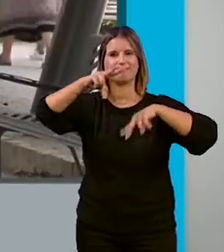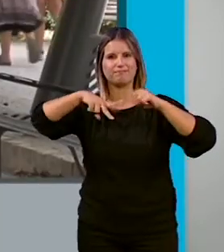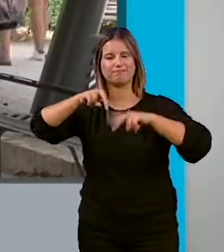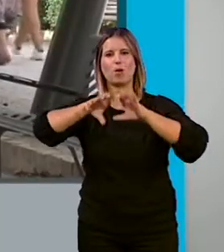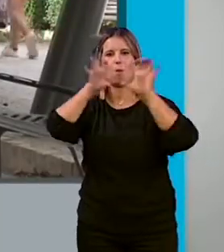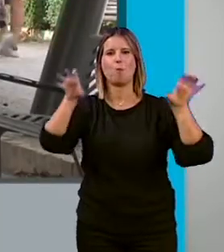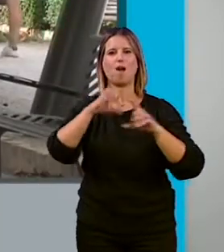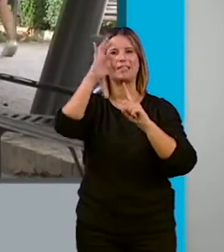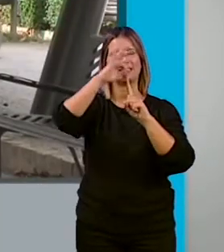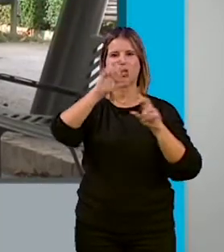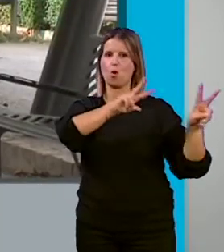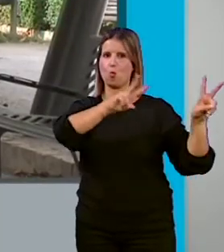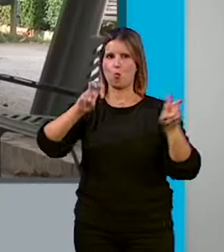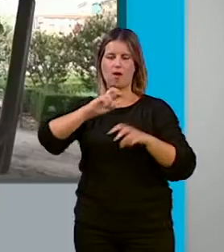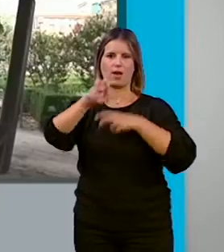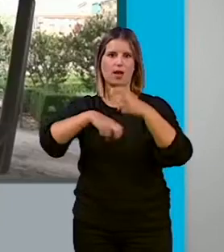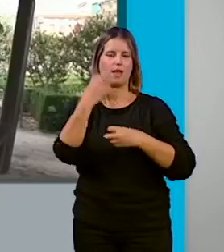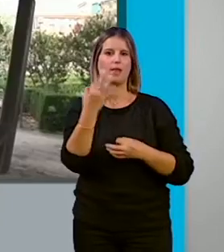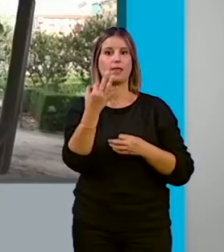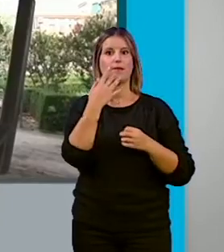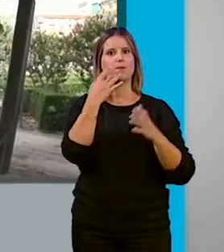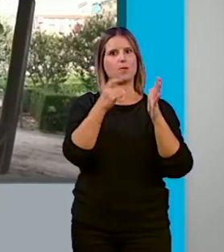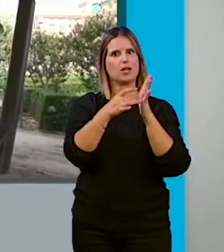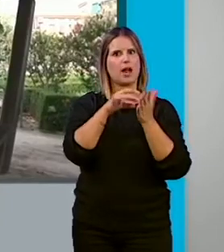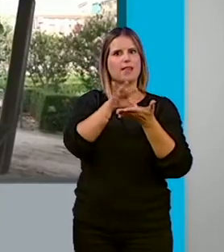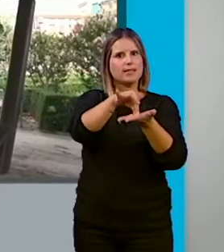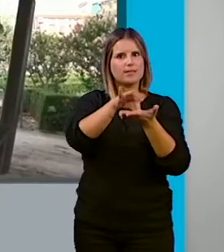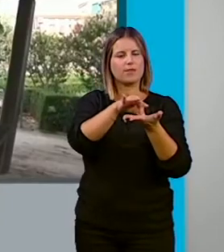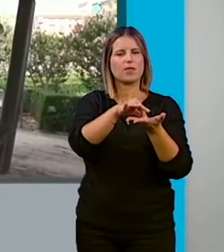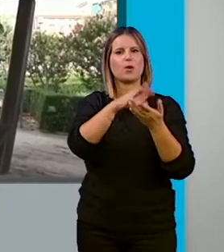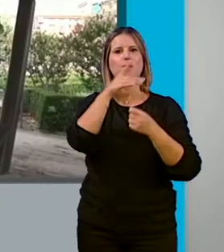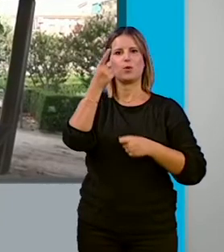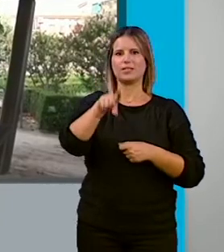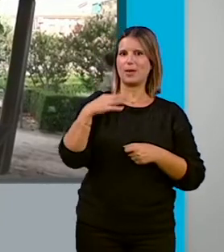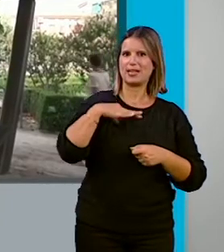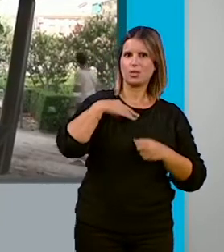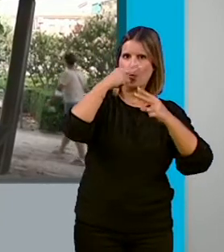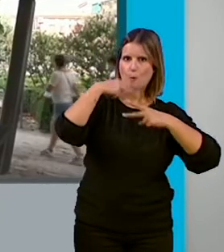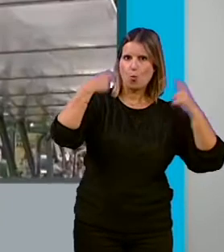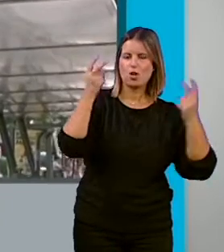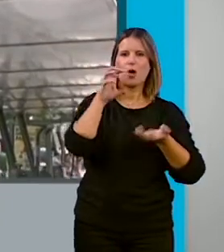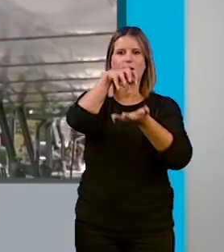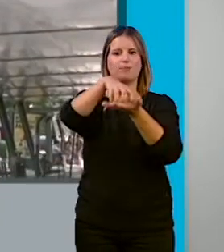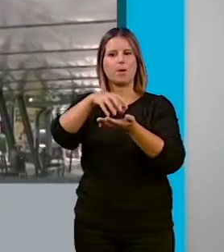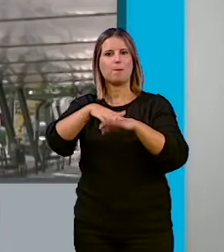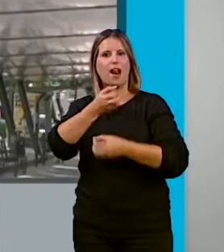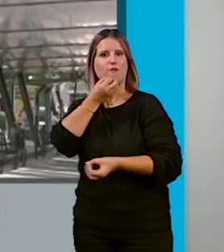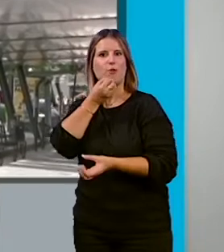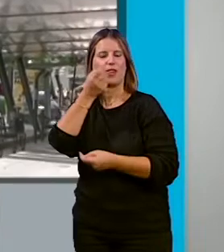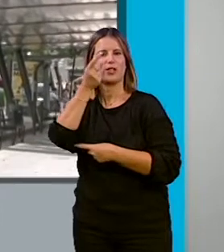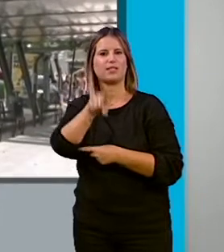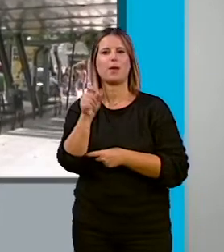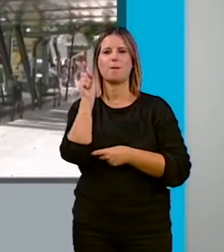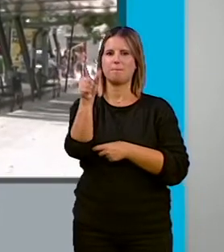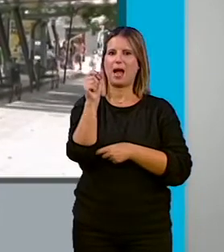señalizaciones. Asimismo, para mejorar la calidad del servicio se instalará un aseo público, un kiosco que servirá para punto de información y máquina para la